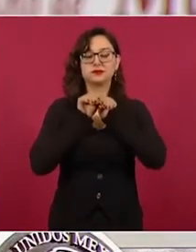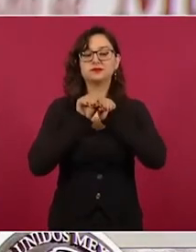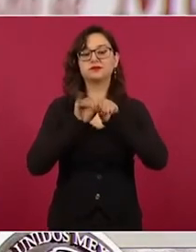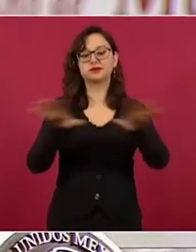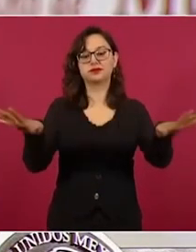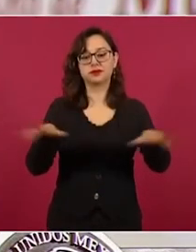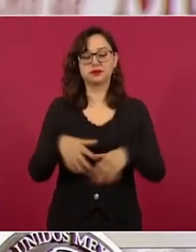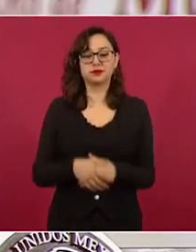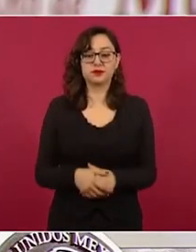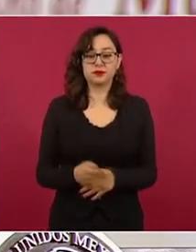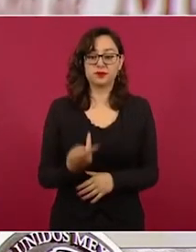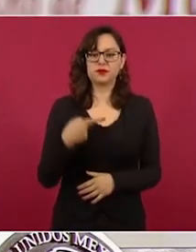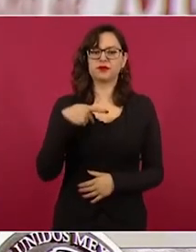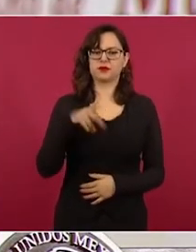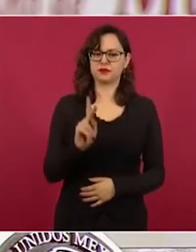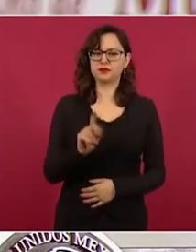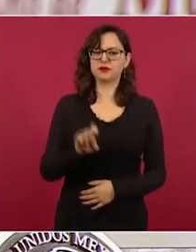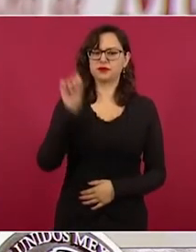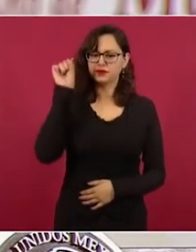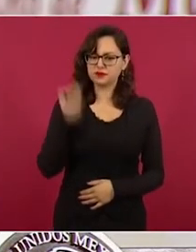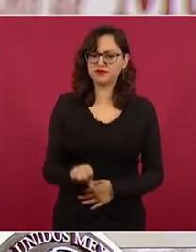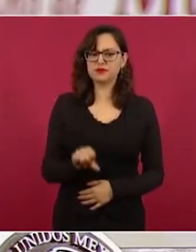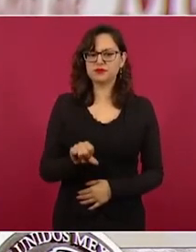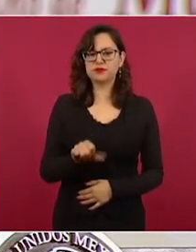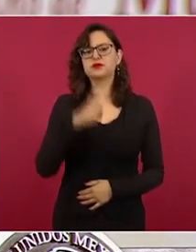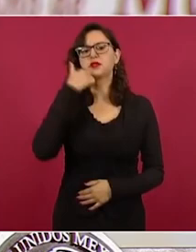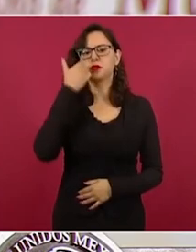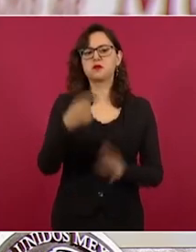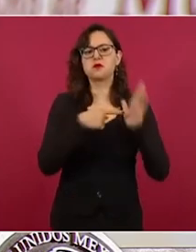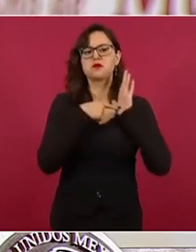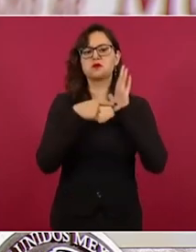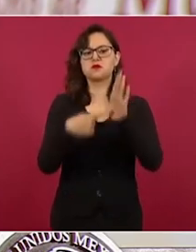compartiendo una nota del sitio Sopitas